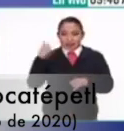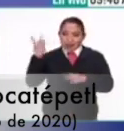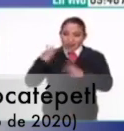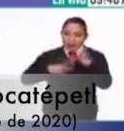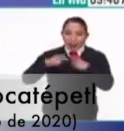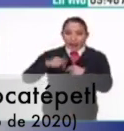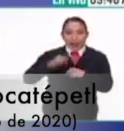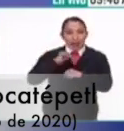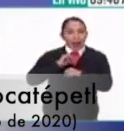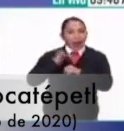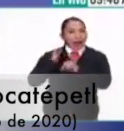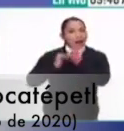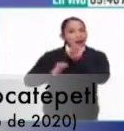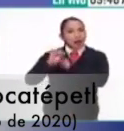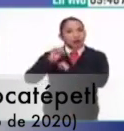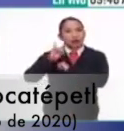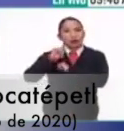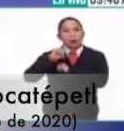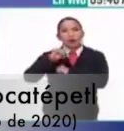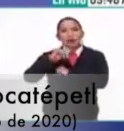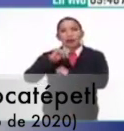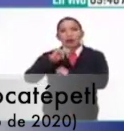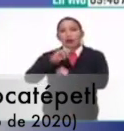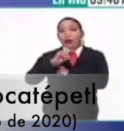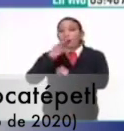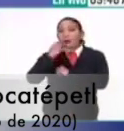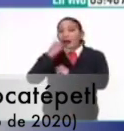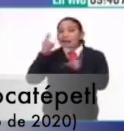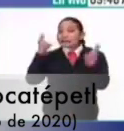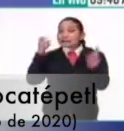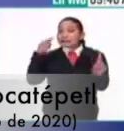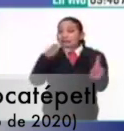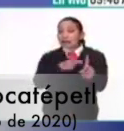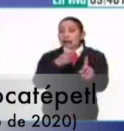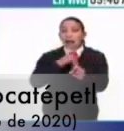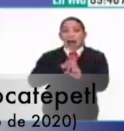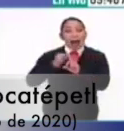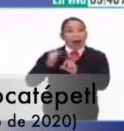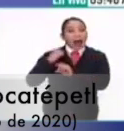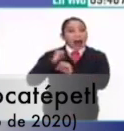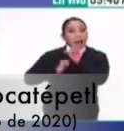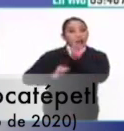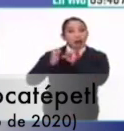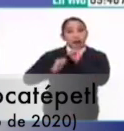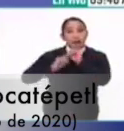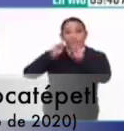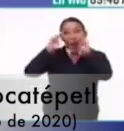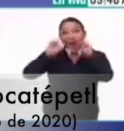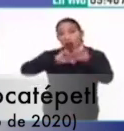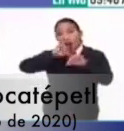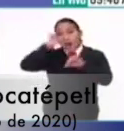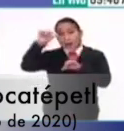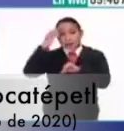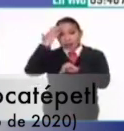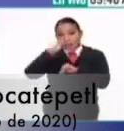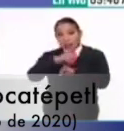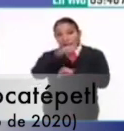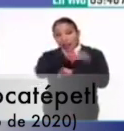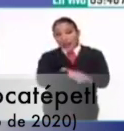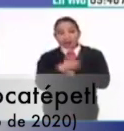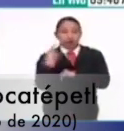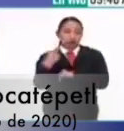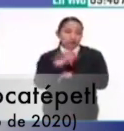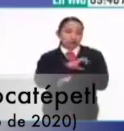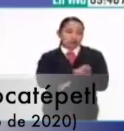el arqueólogo Arturo Montero y hoy nos va a platicar sobre precisamente arqueología de alta montaña, que me vengo enterando que es su